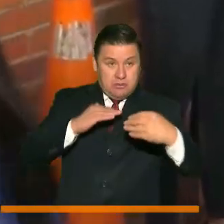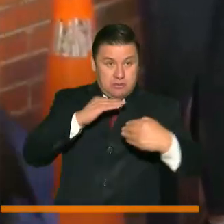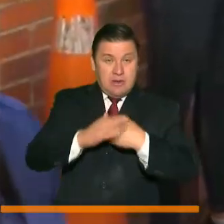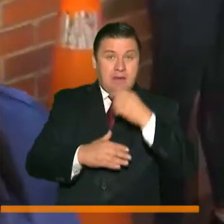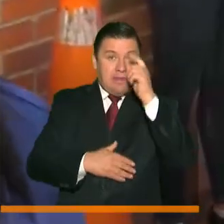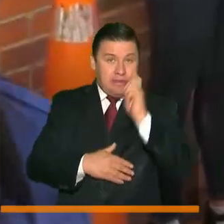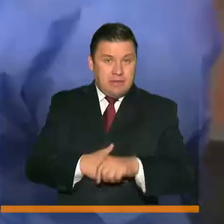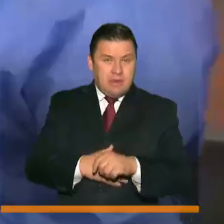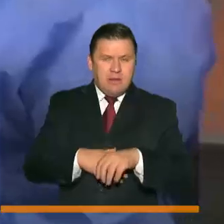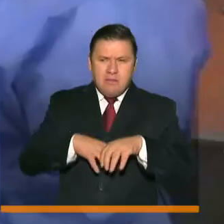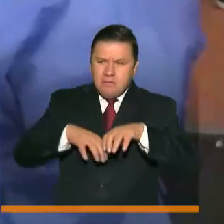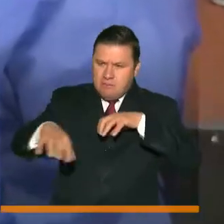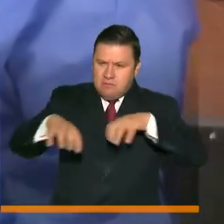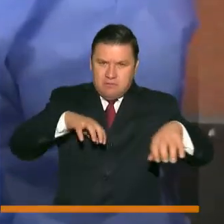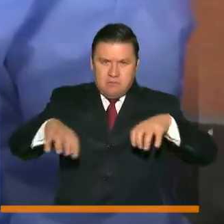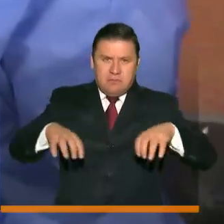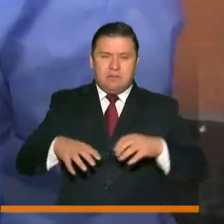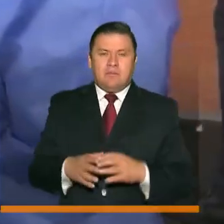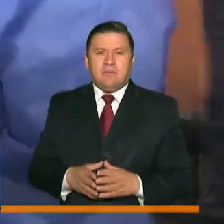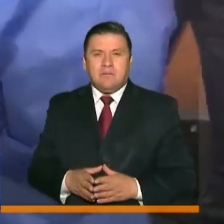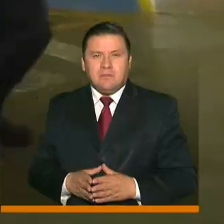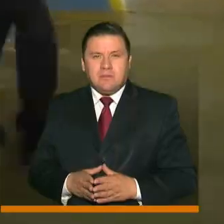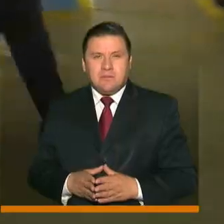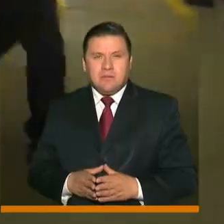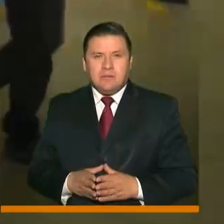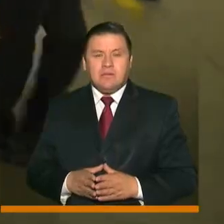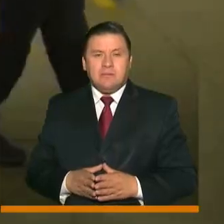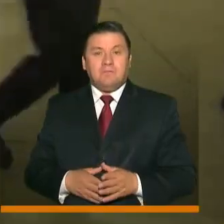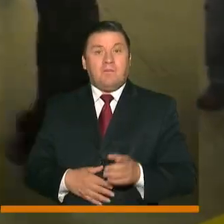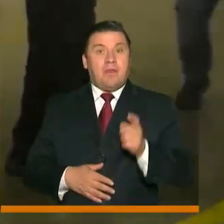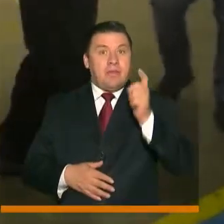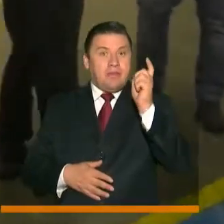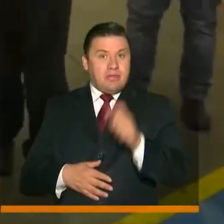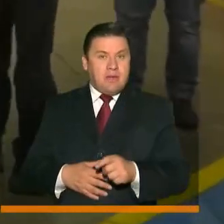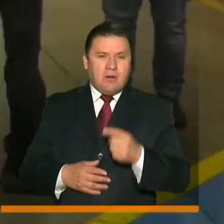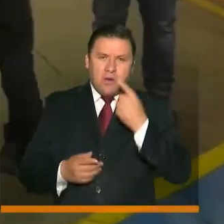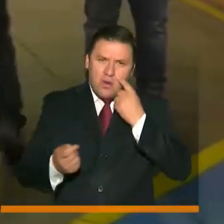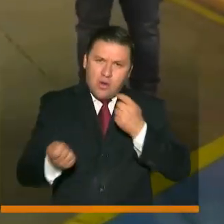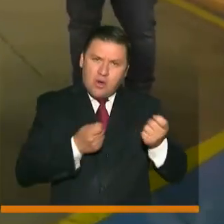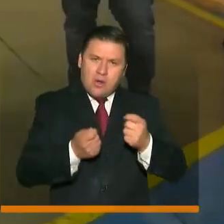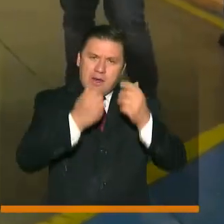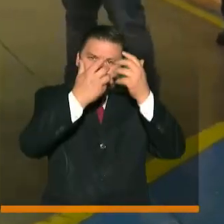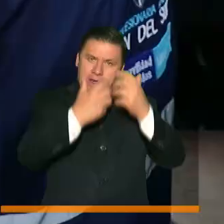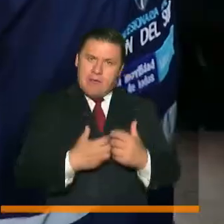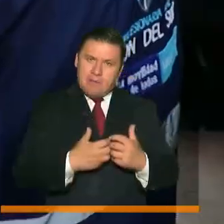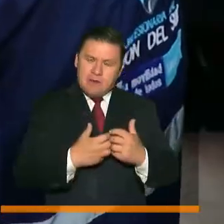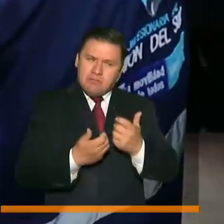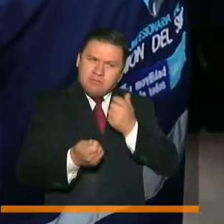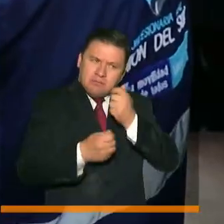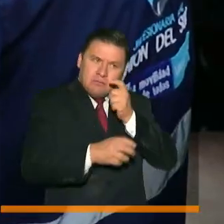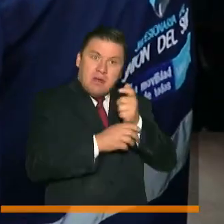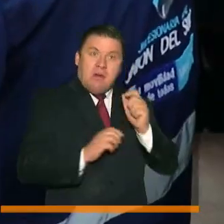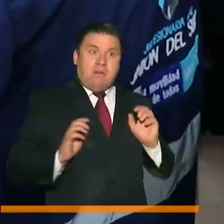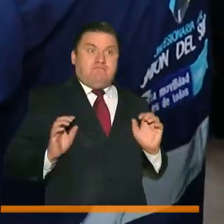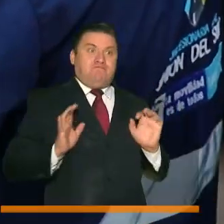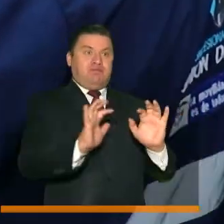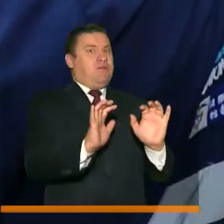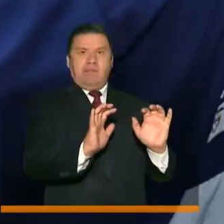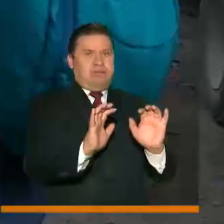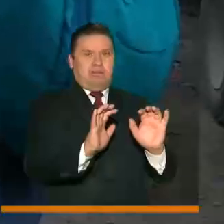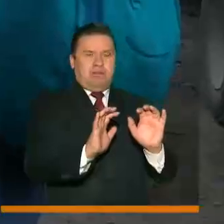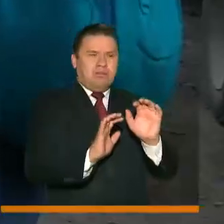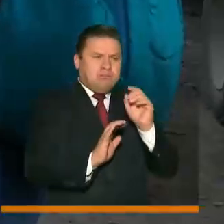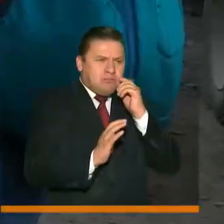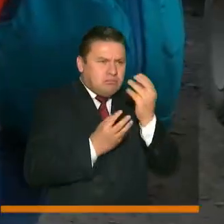deben estar diferenciados por sector. Debe haber un debido control en las empresas para evitar aglomeraciones al